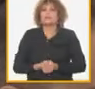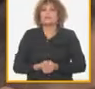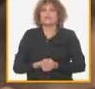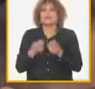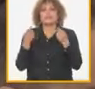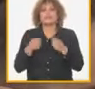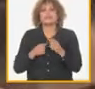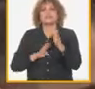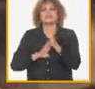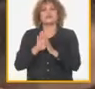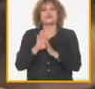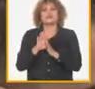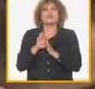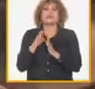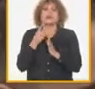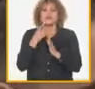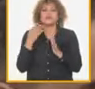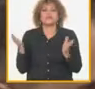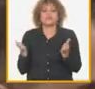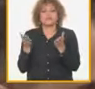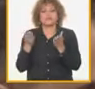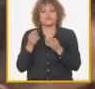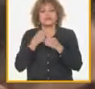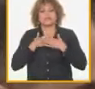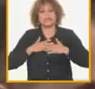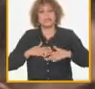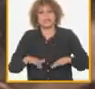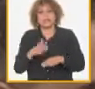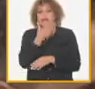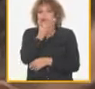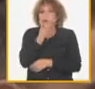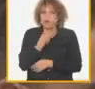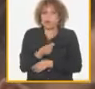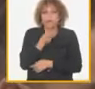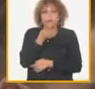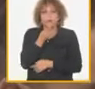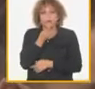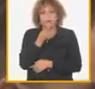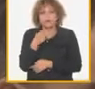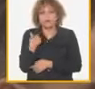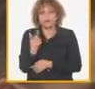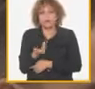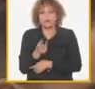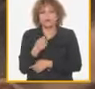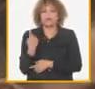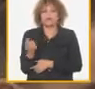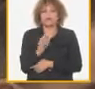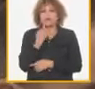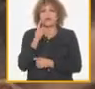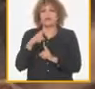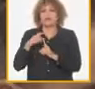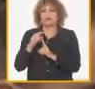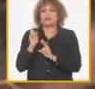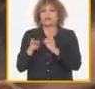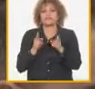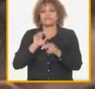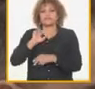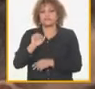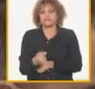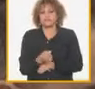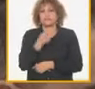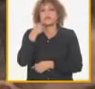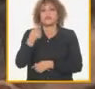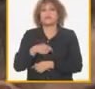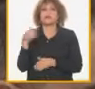desarrollarse en un clima de tranquilidad donde nuestros jóvenes también tengan la posibilidad de entre todas esas tareas que le estamos exigiendo en las que